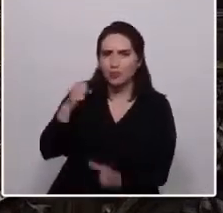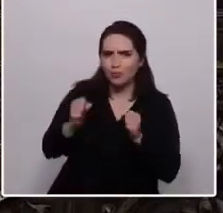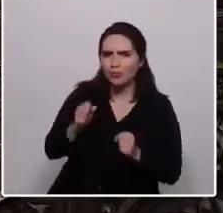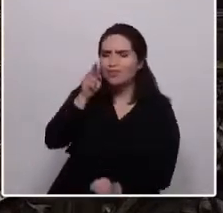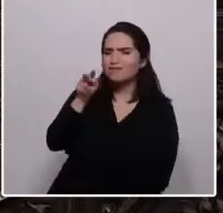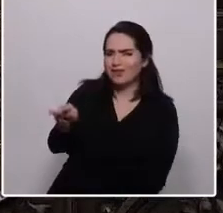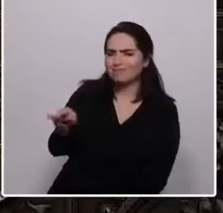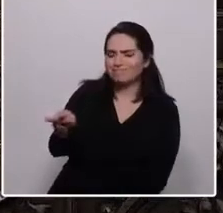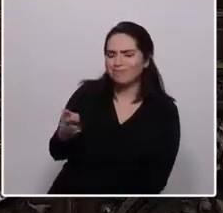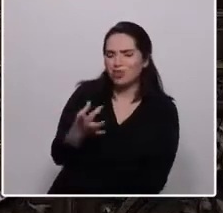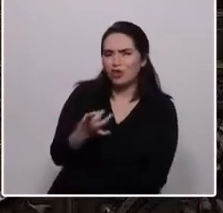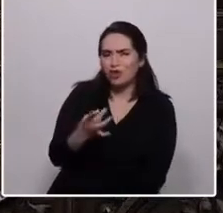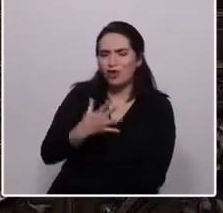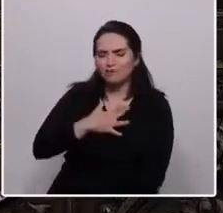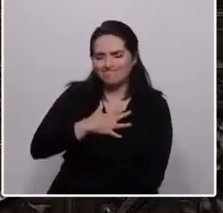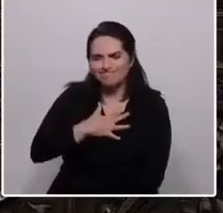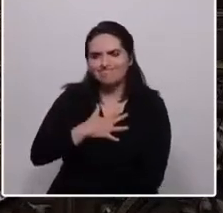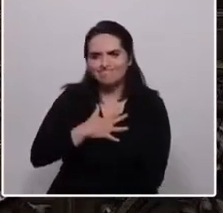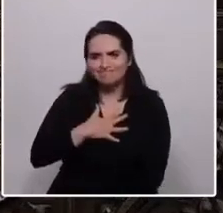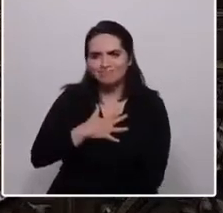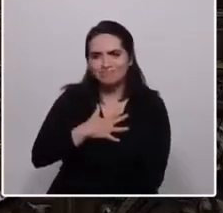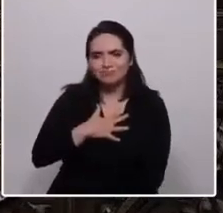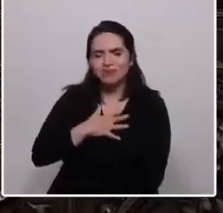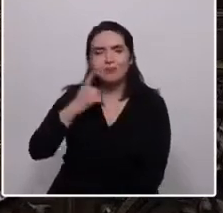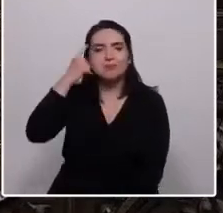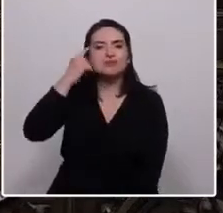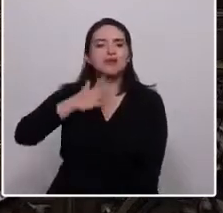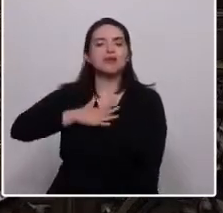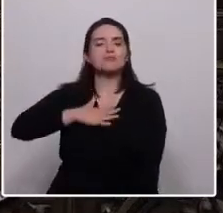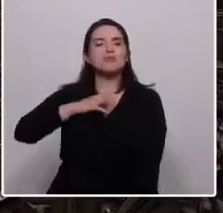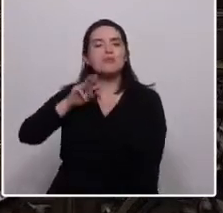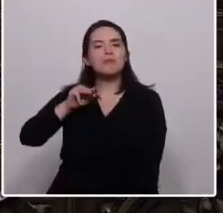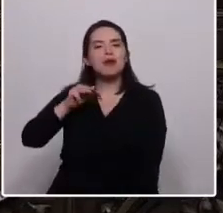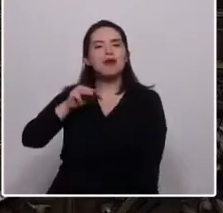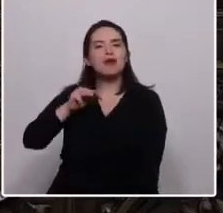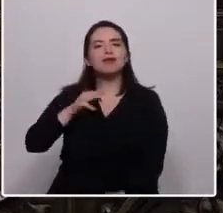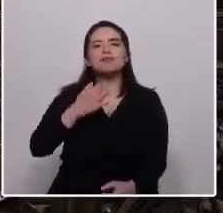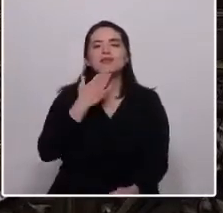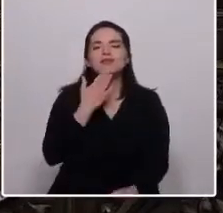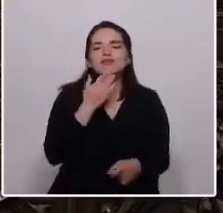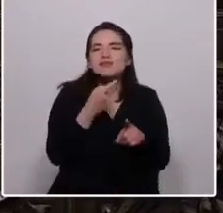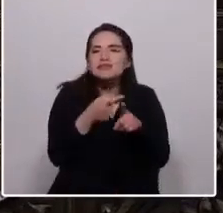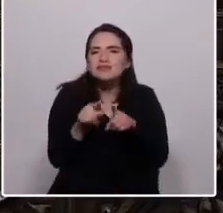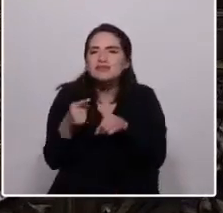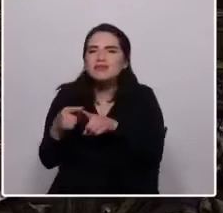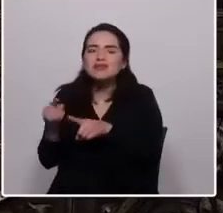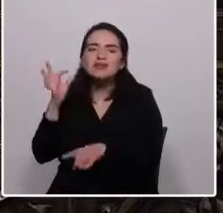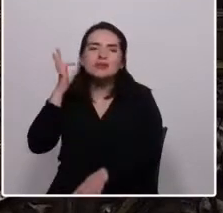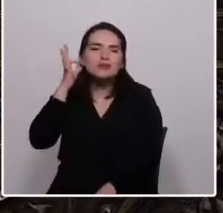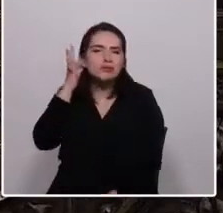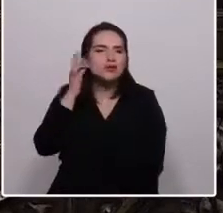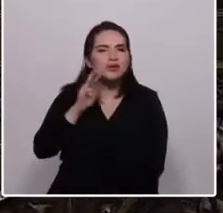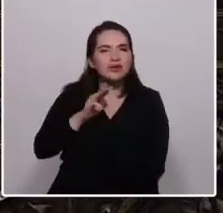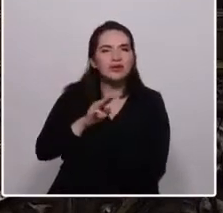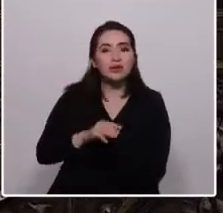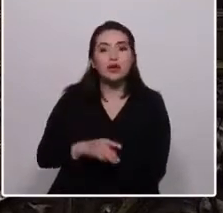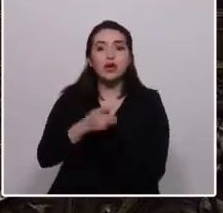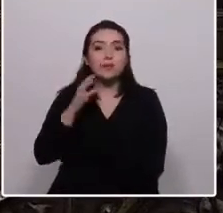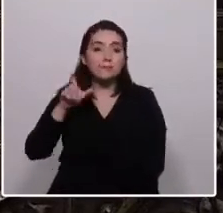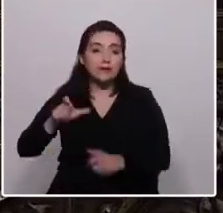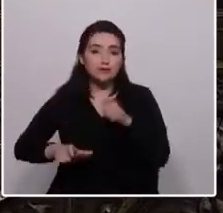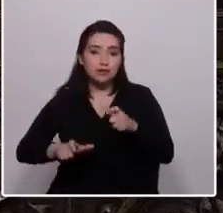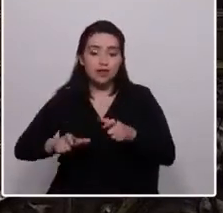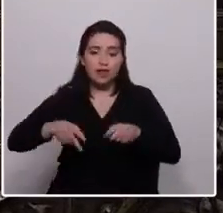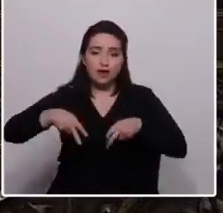pude ver su dolor y pensé en mi madre y en tantas mujeres y personas que caminan por las